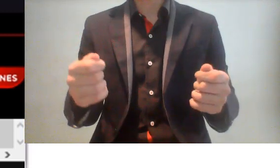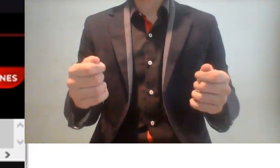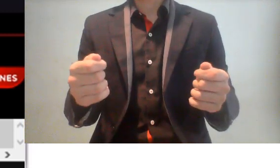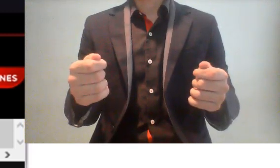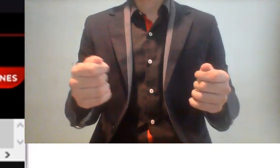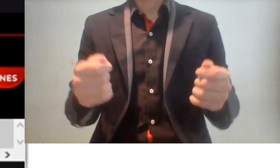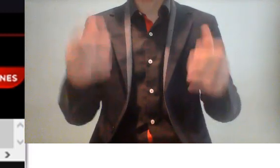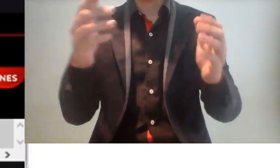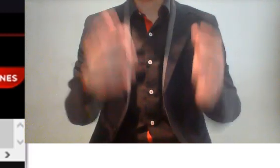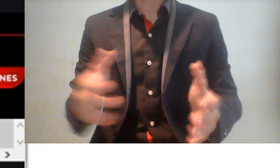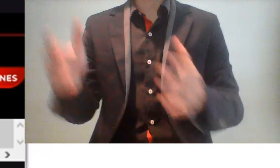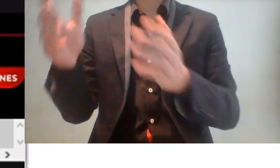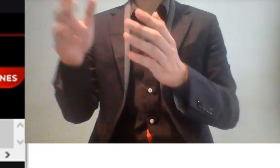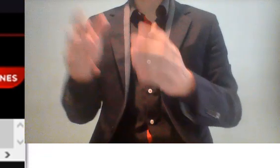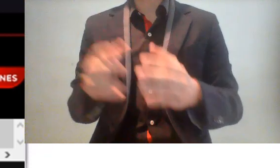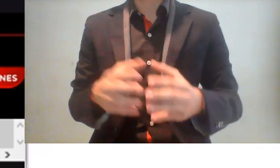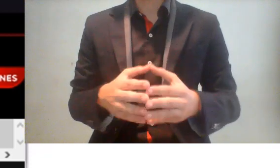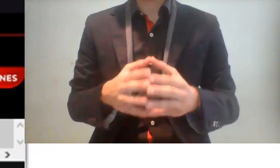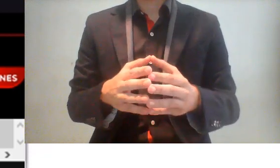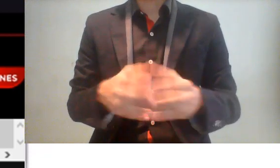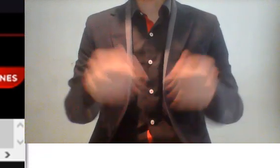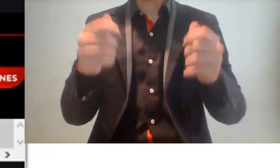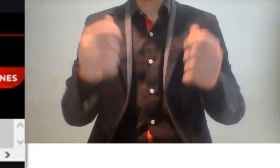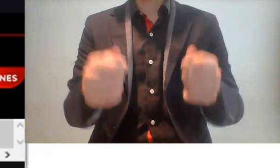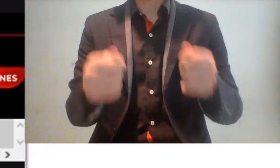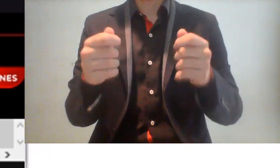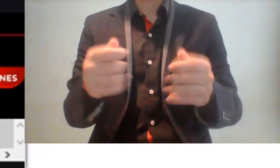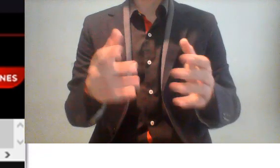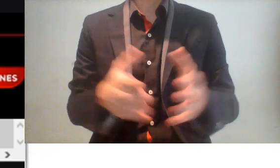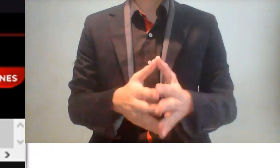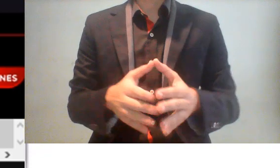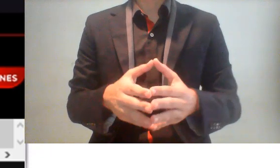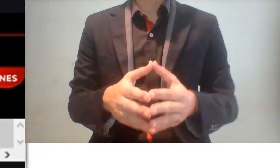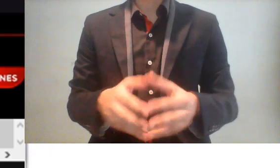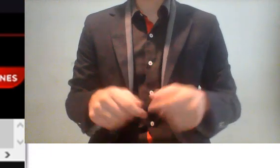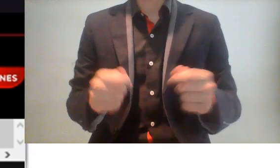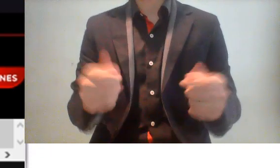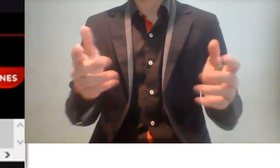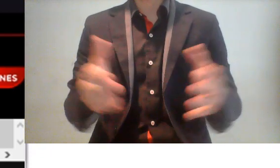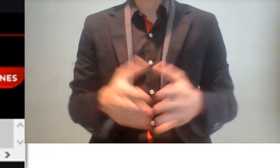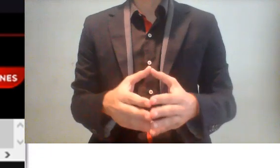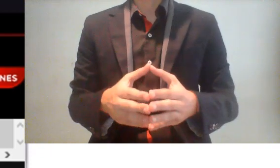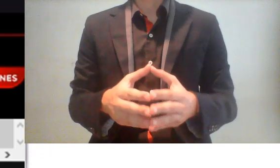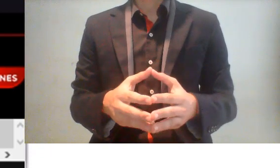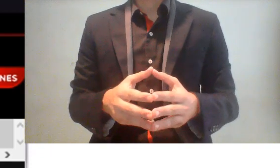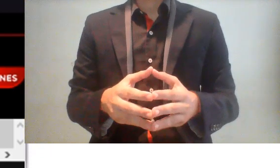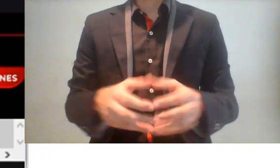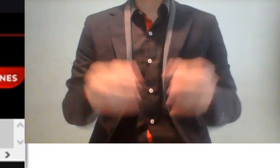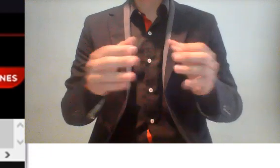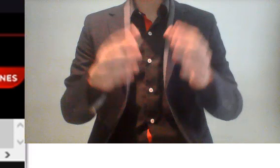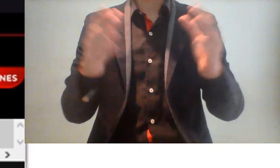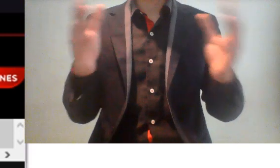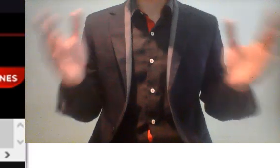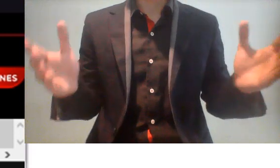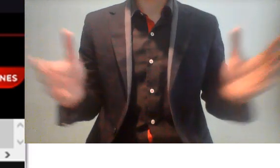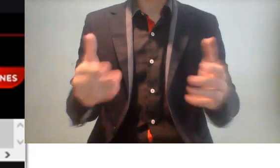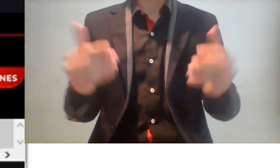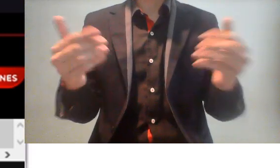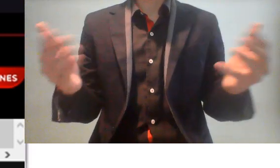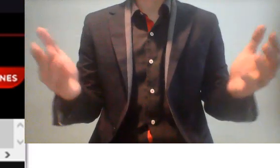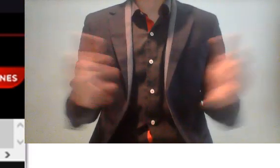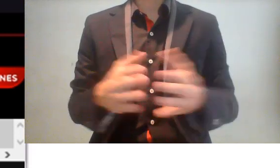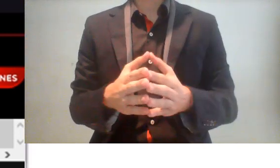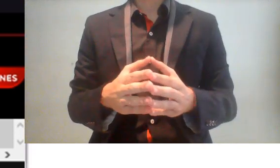los mandan a un ranchito por ahí. Al ranchito, precisamente, que tiene el presidente entonces Manuel López Obrador. Entonces, de ahí no me queda